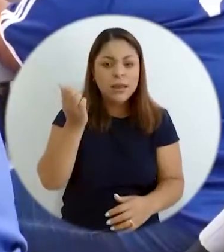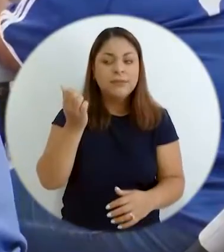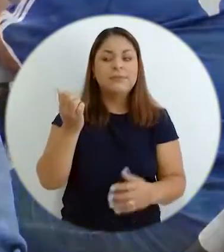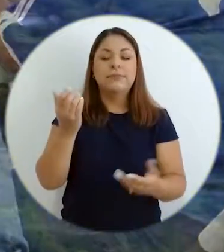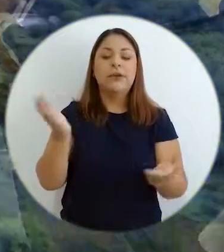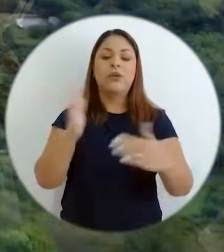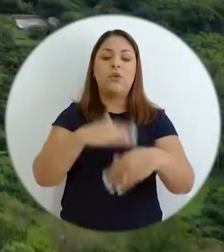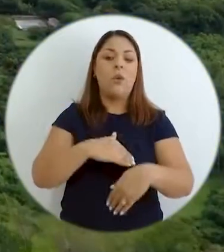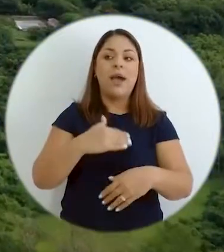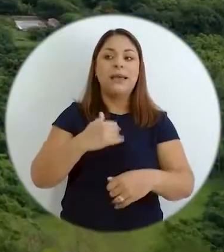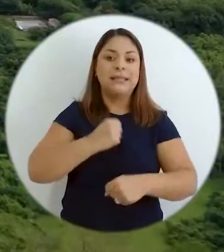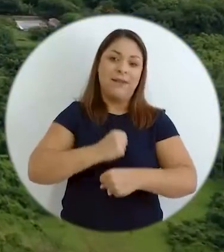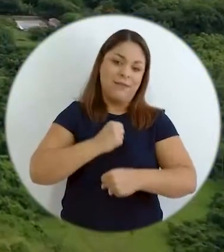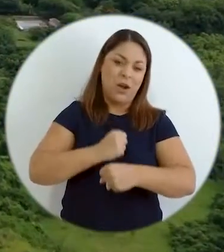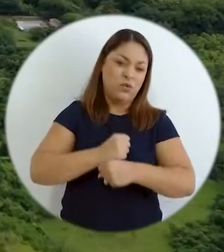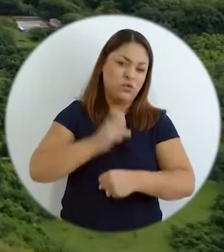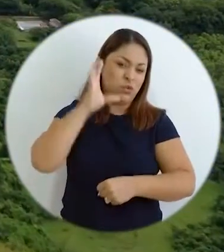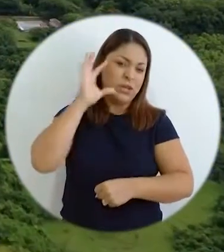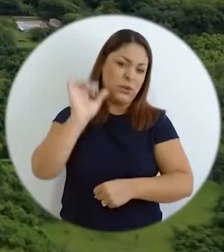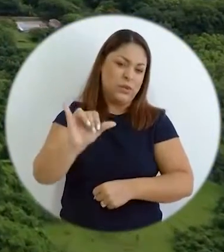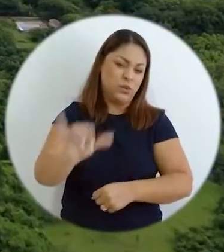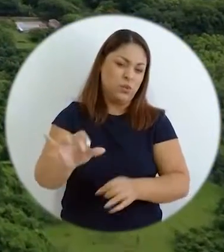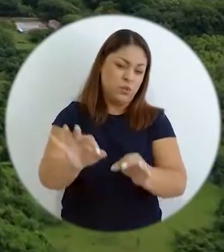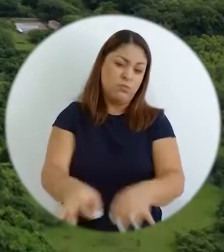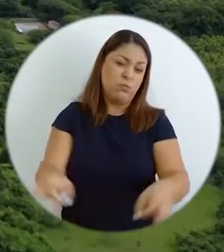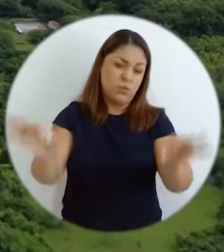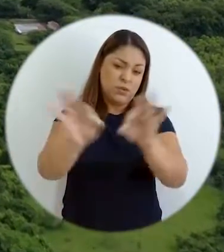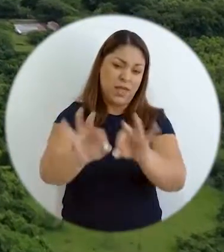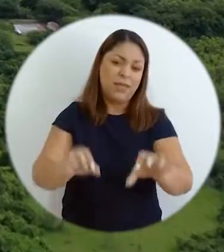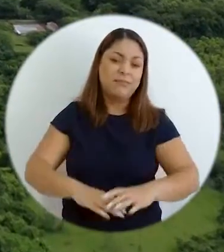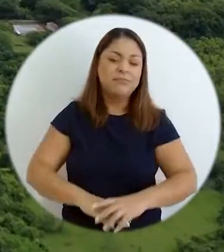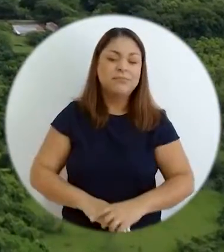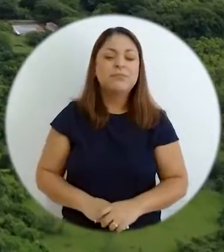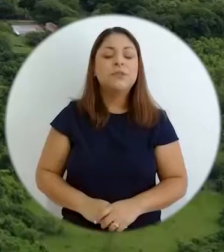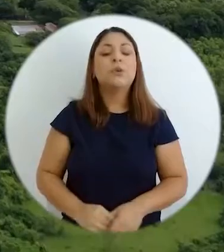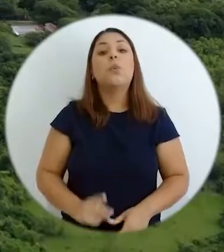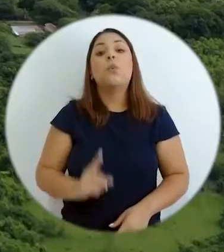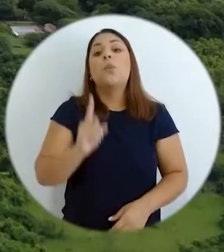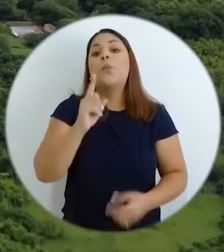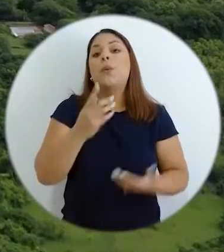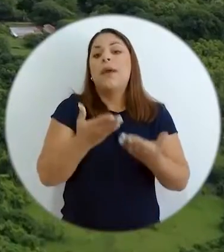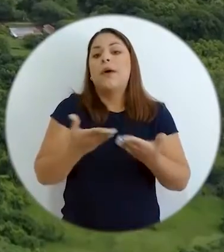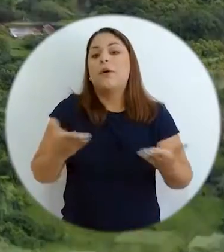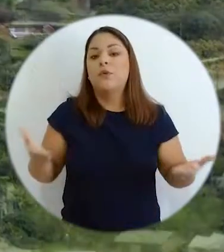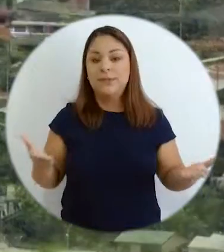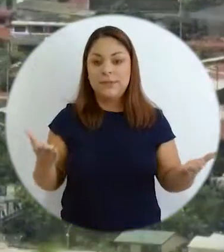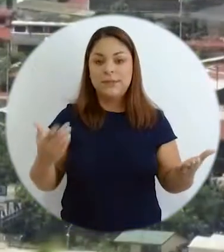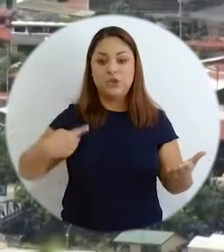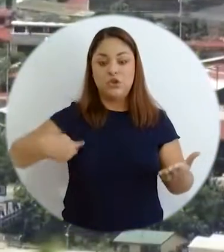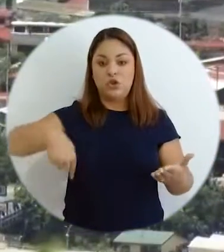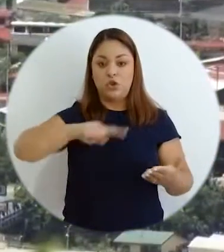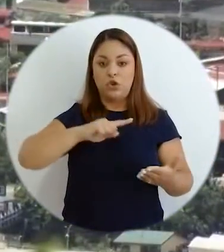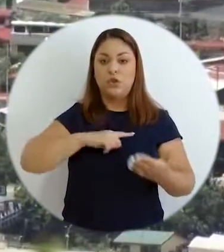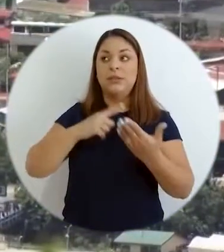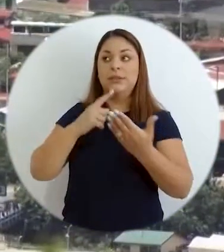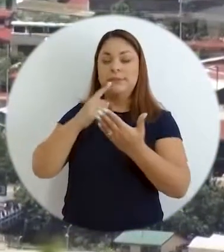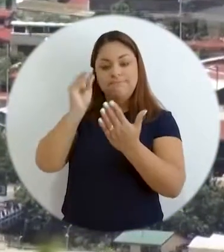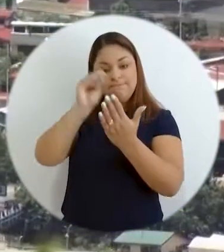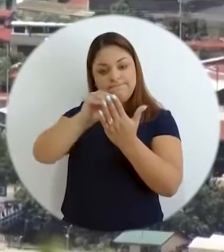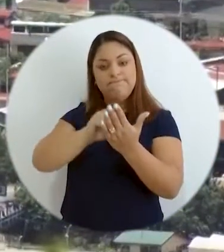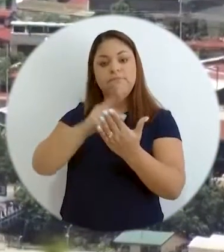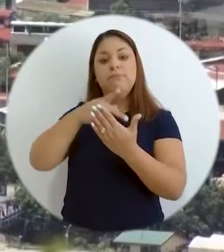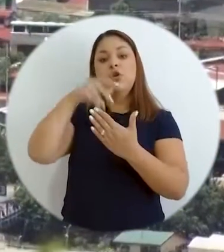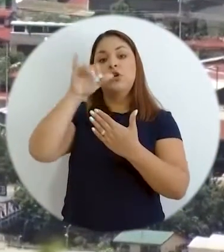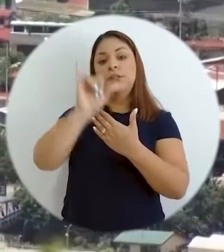ausencia inevitable de constitución de empleos y me parece que eso es fundamental. Uno de los elementos que hemos recabado entre los